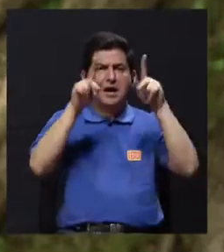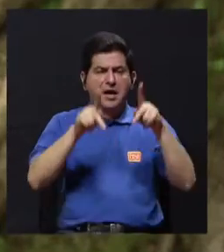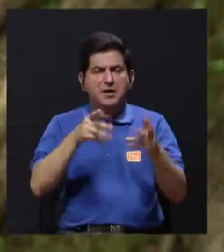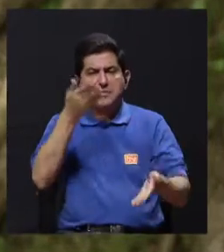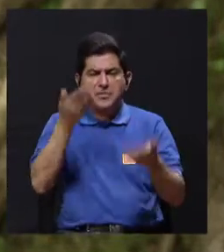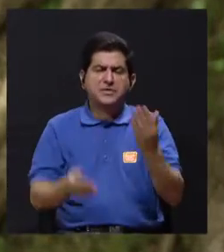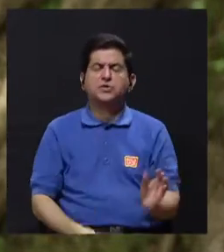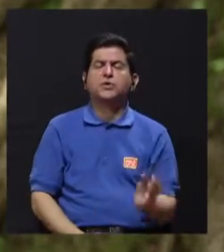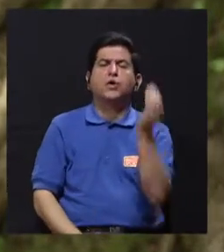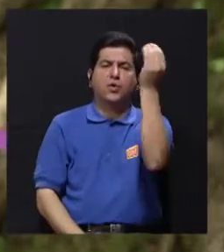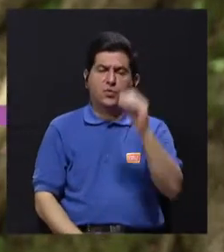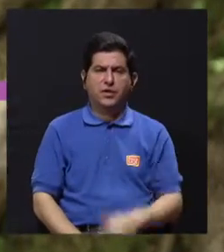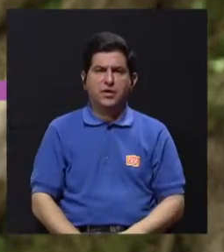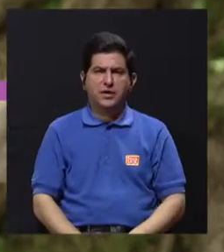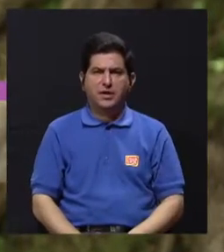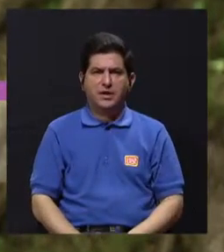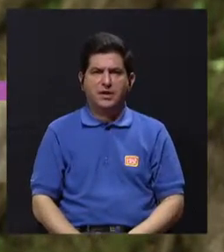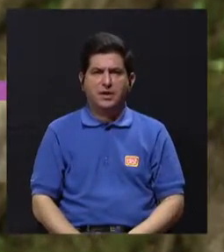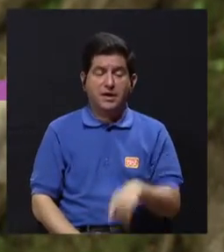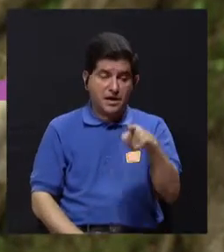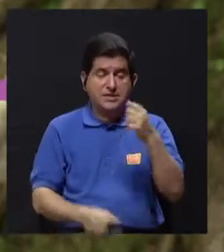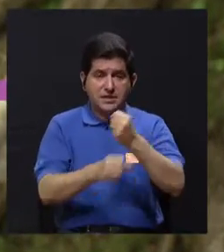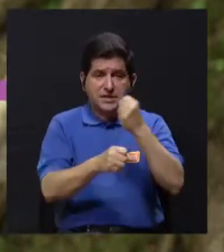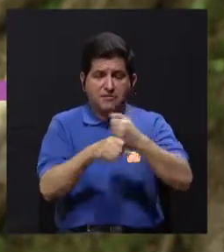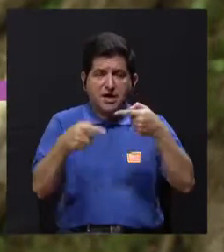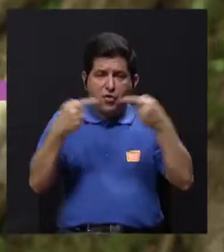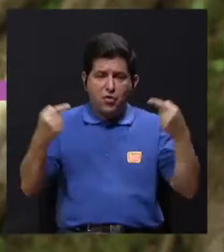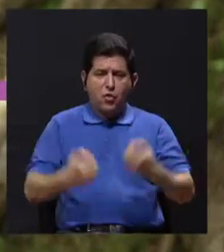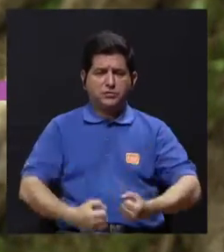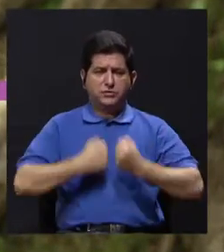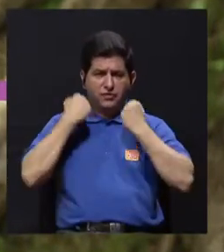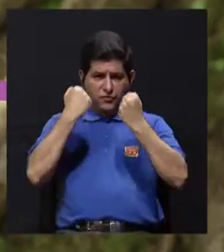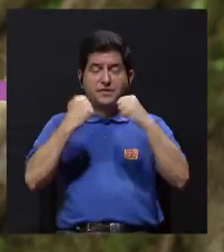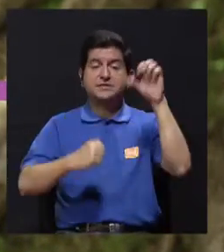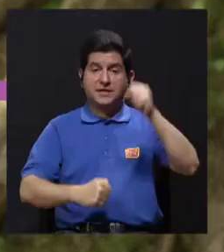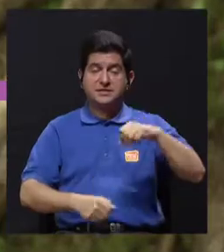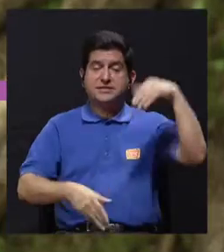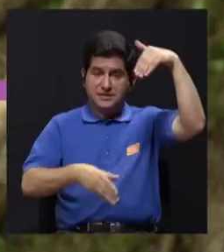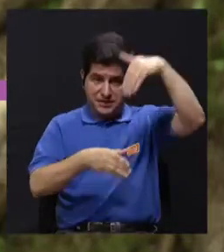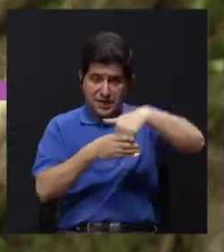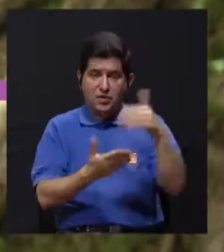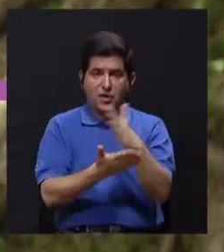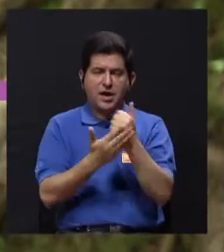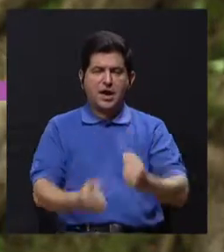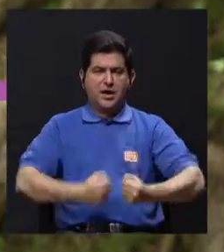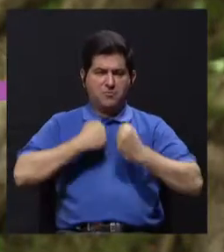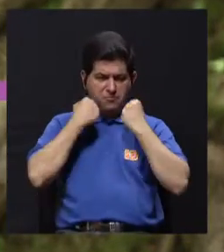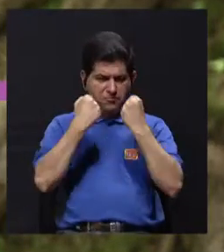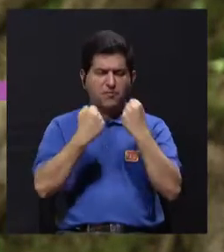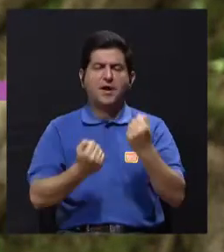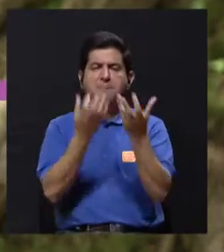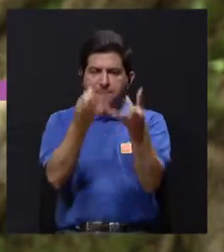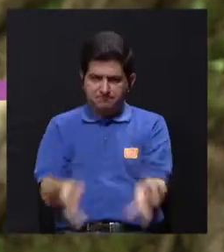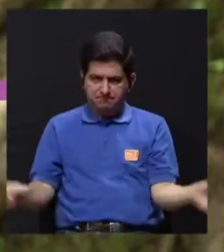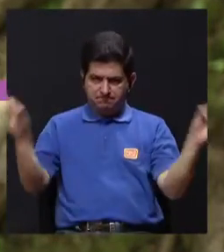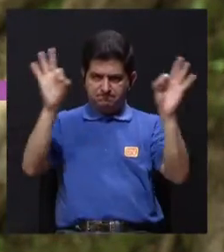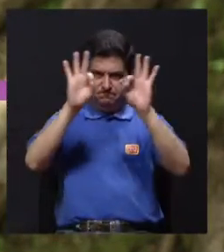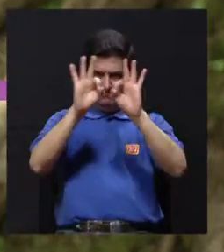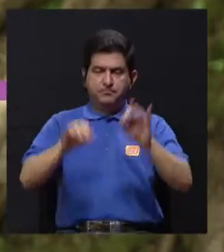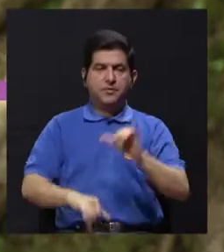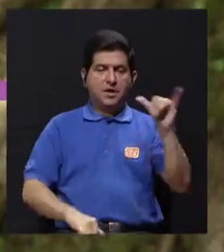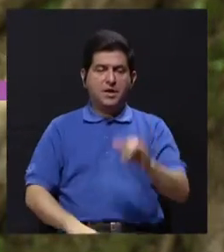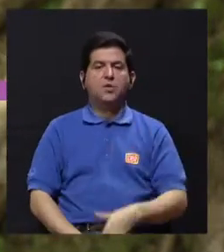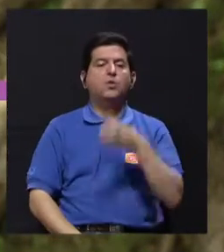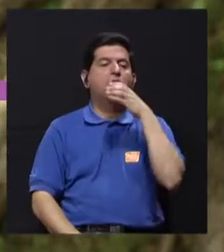en gente más joven. El trabajo contra resistencia. Exacto. Entonces, los ejercicios en los cuales incluya alguna resistencia es importantísimo